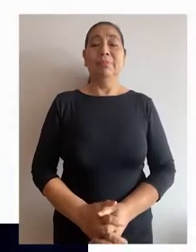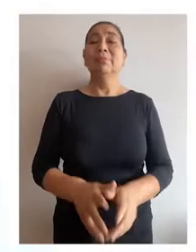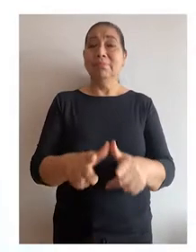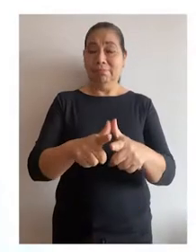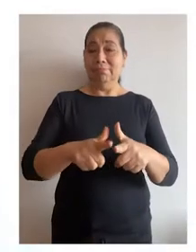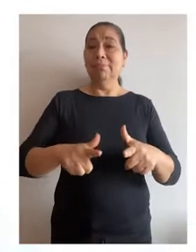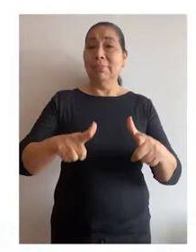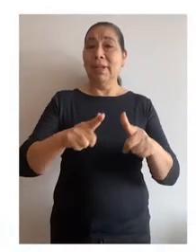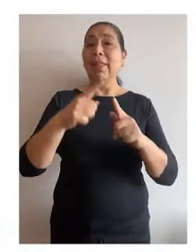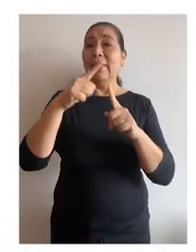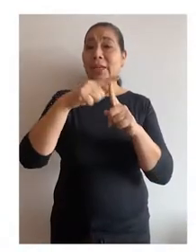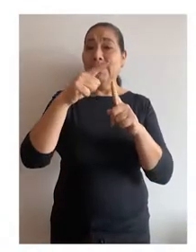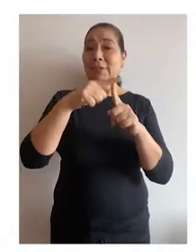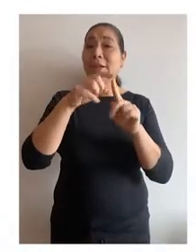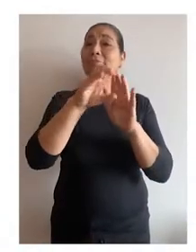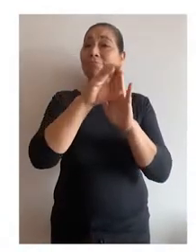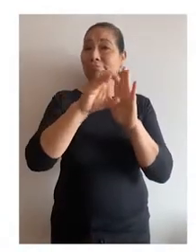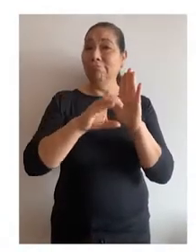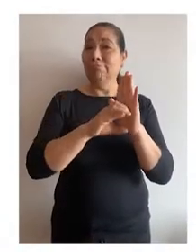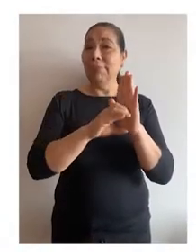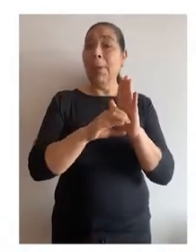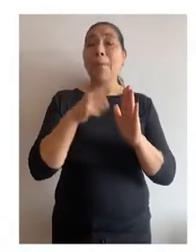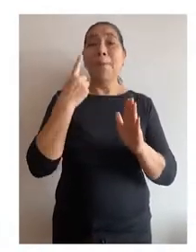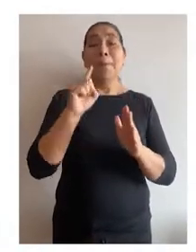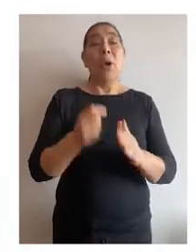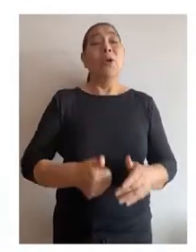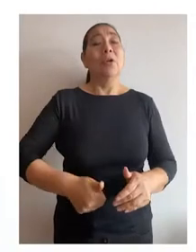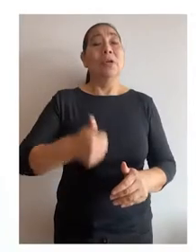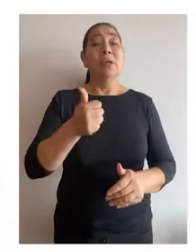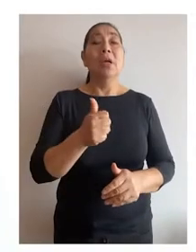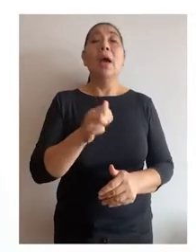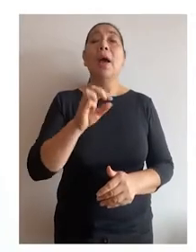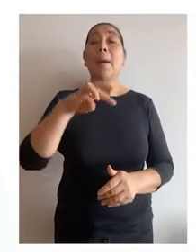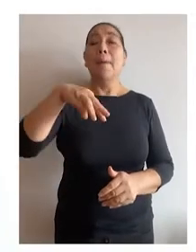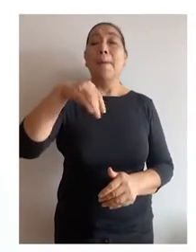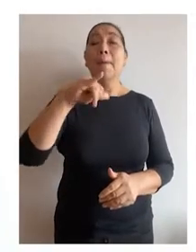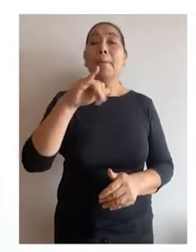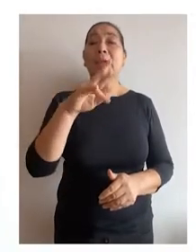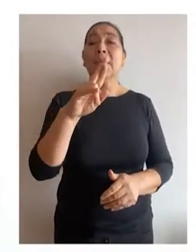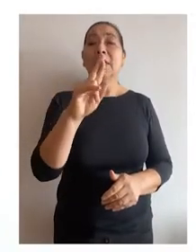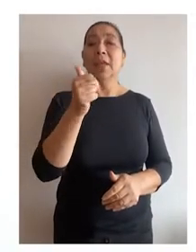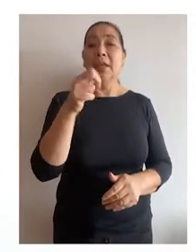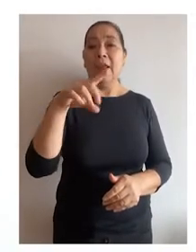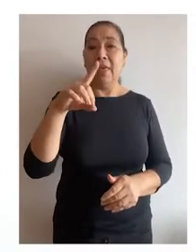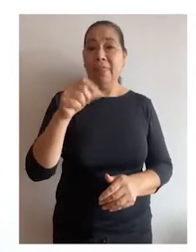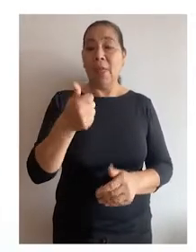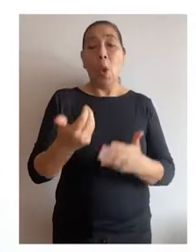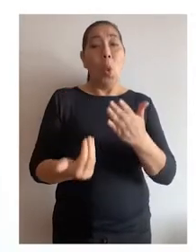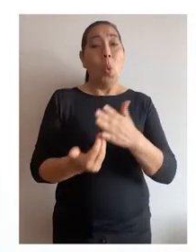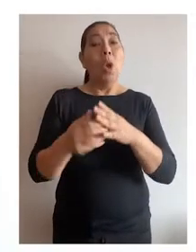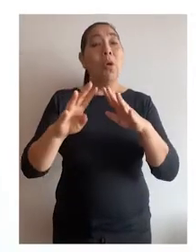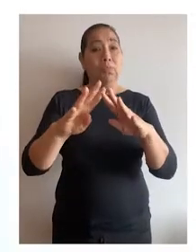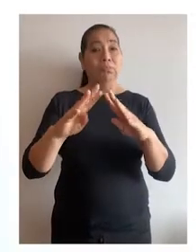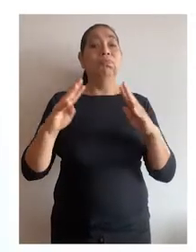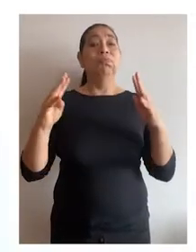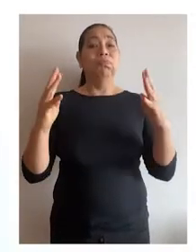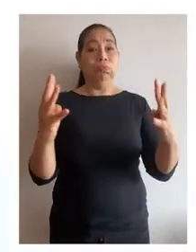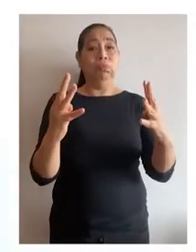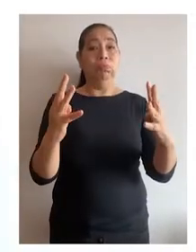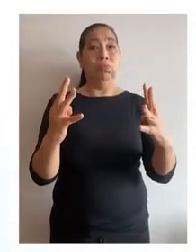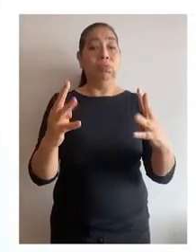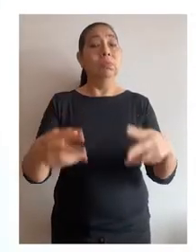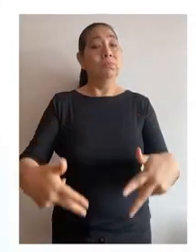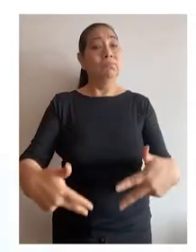La Sala Primera del Tribunal Constitucional, presidida por el magistrado Manuel Miranda Canales, sesionó en una nueva audiencia